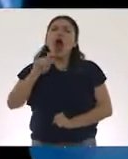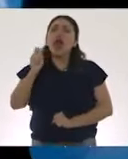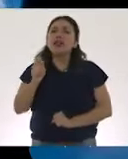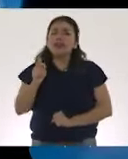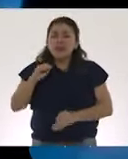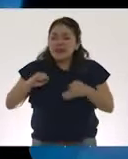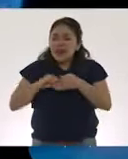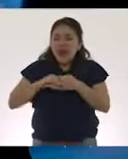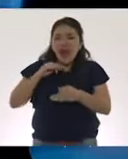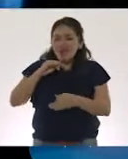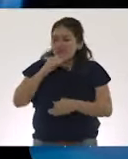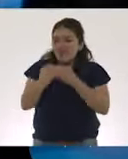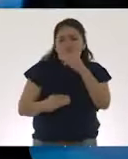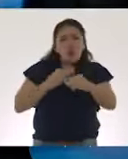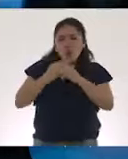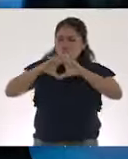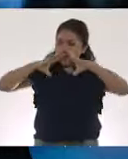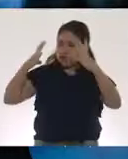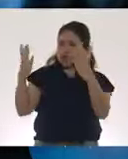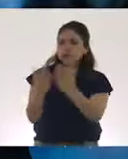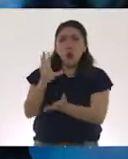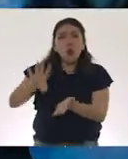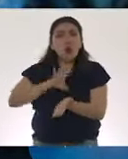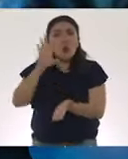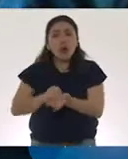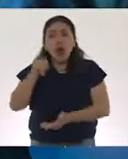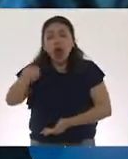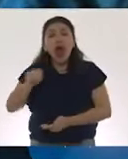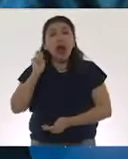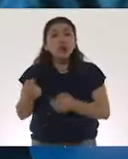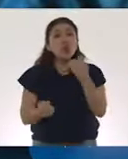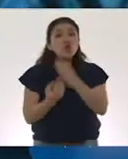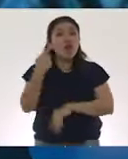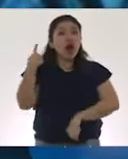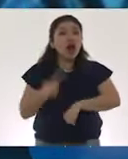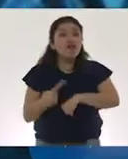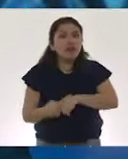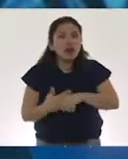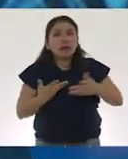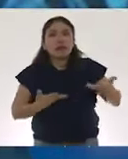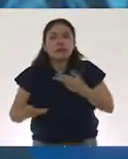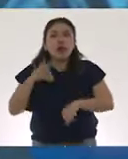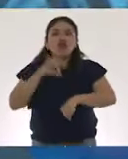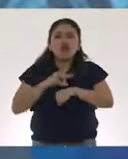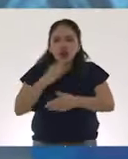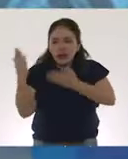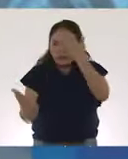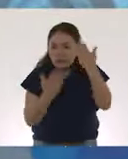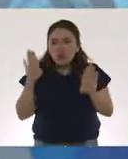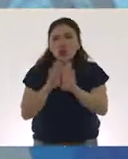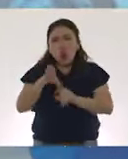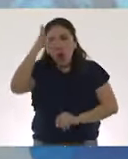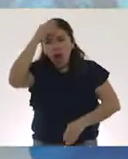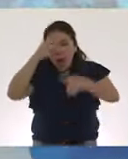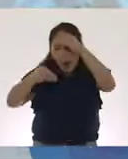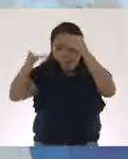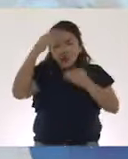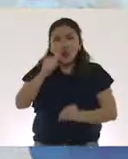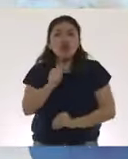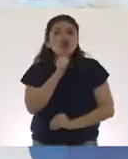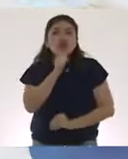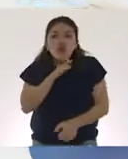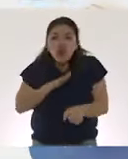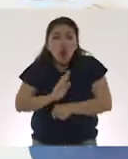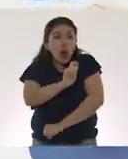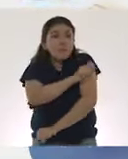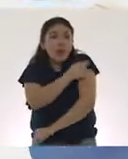en todo el mundo. Como es una enfermedad nueva y los médicos están aprendiendo sobre ella, todavía no hay una